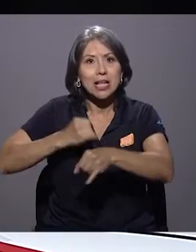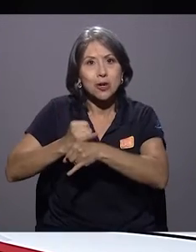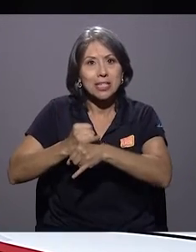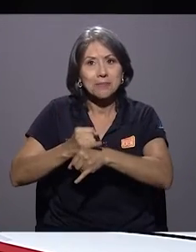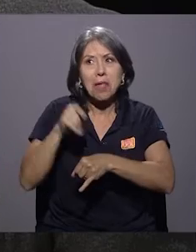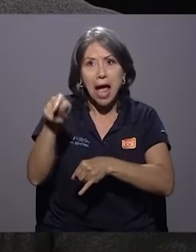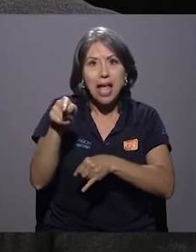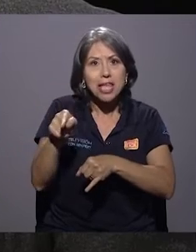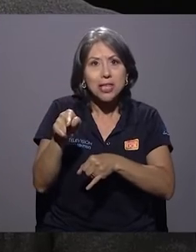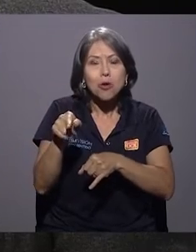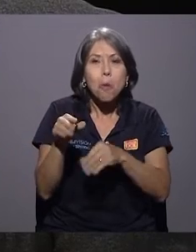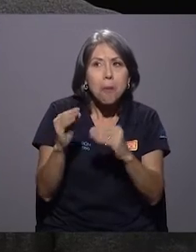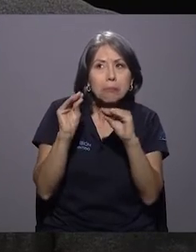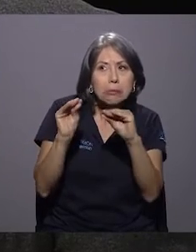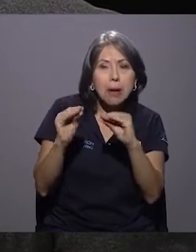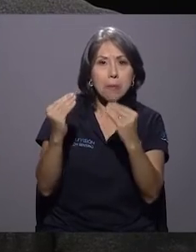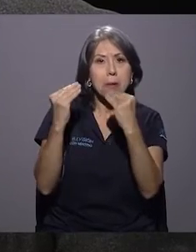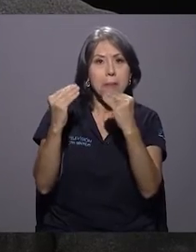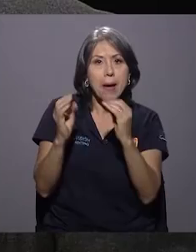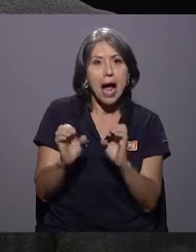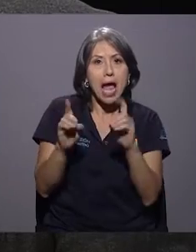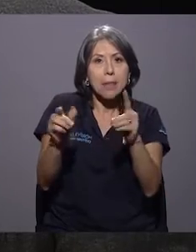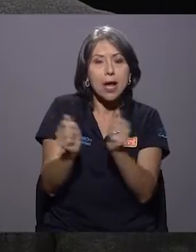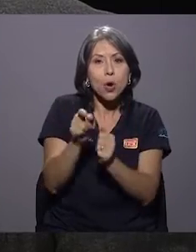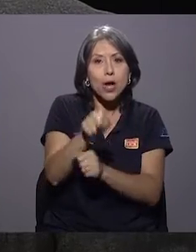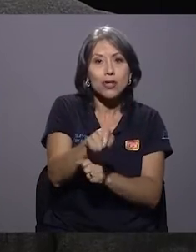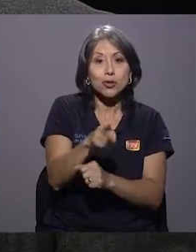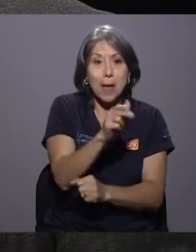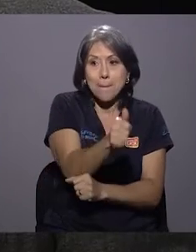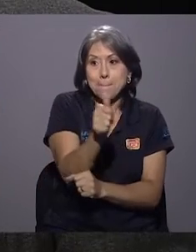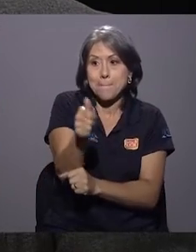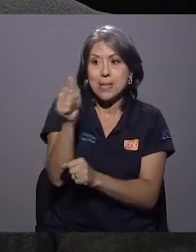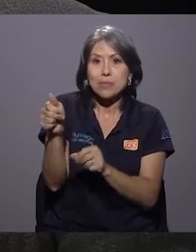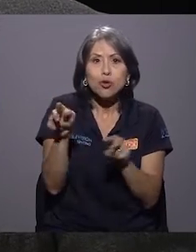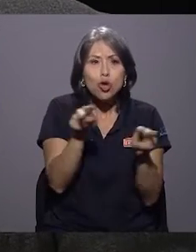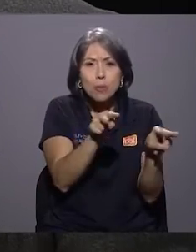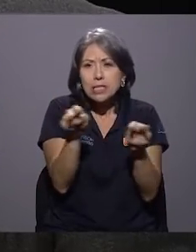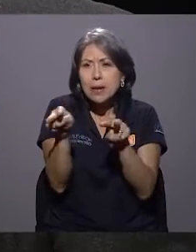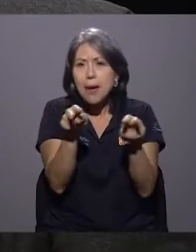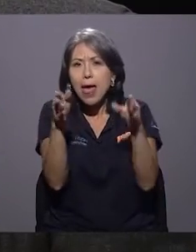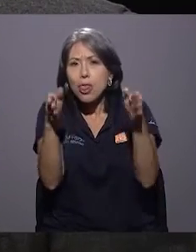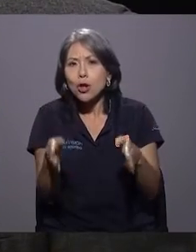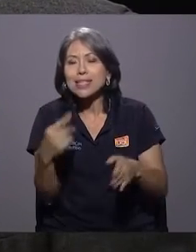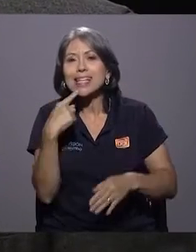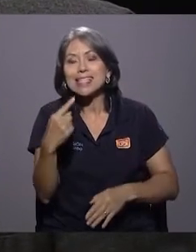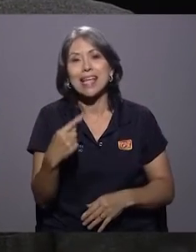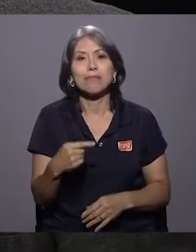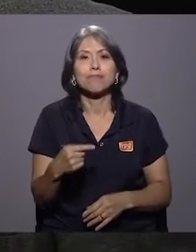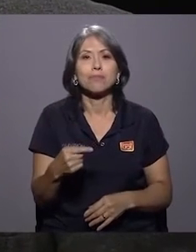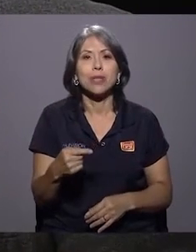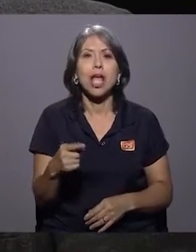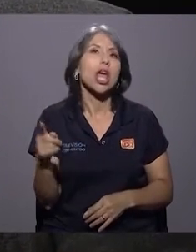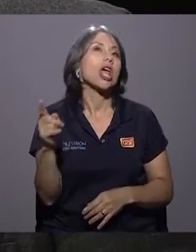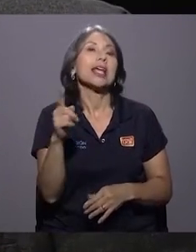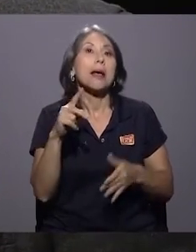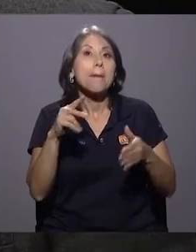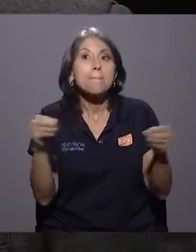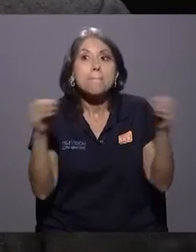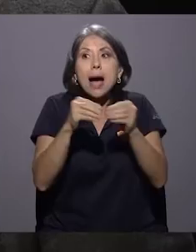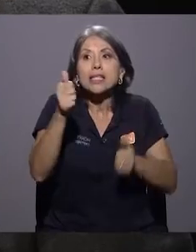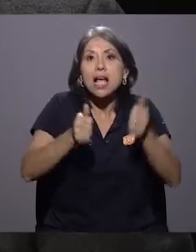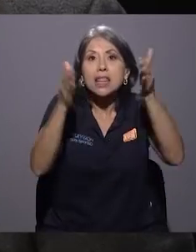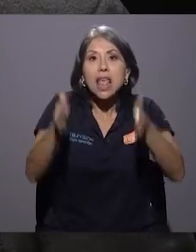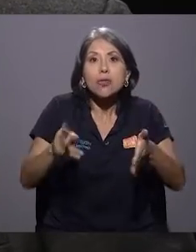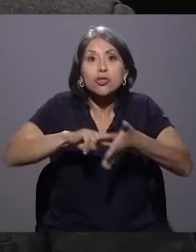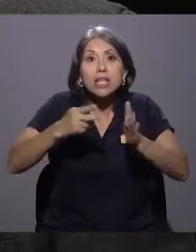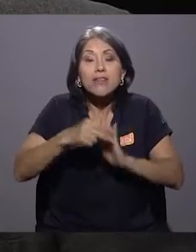con ellos y uno de los temas que los mismos observadores planteaban era que no necesariamente más cantidad de candidatos significaba más